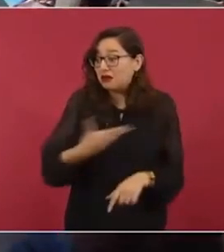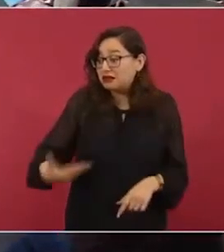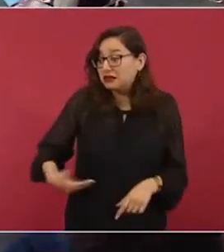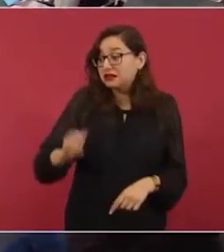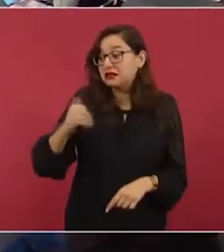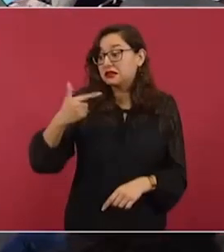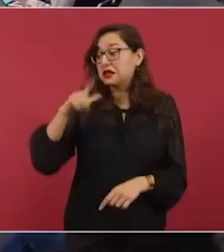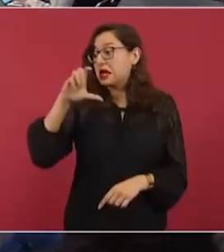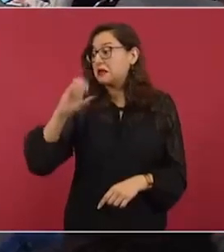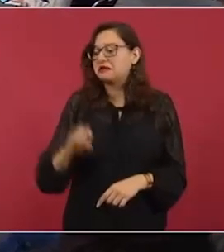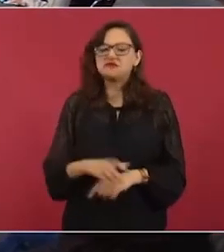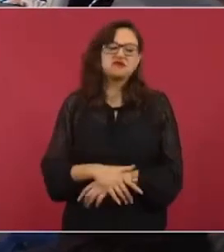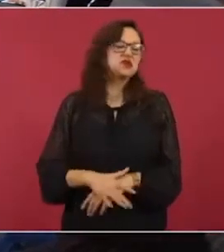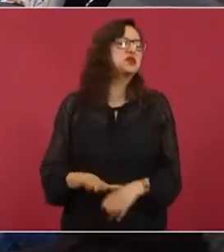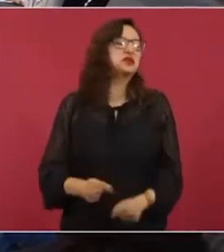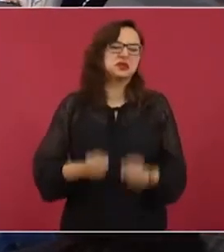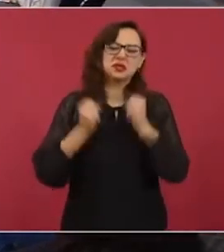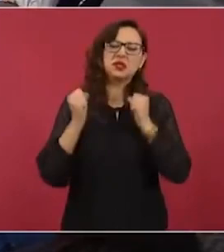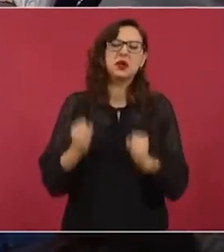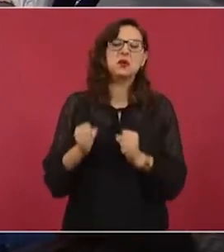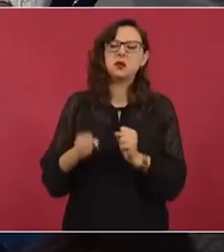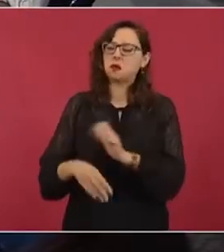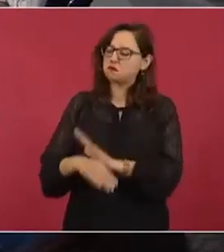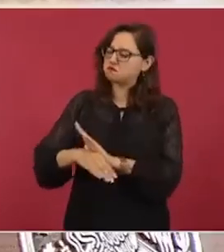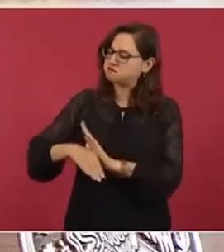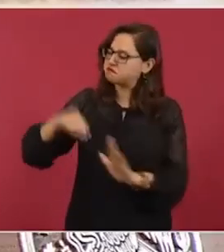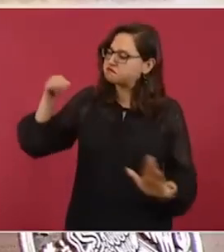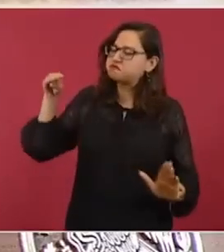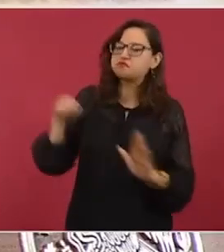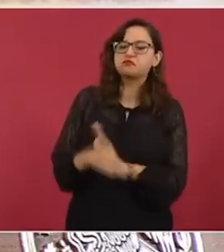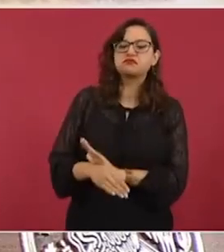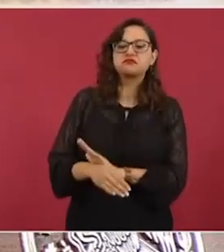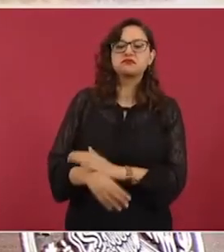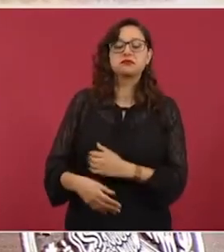ni no nos ha llevado,